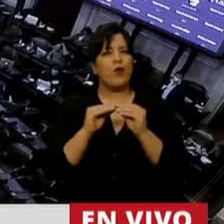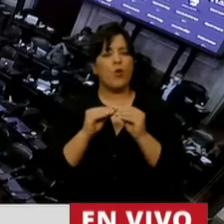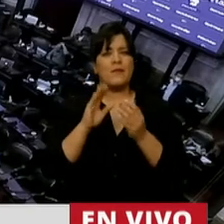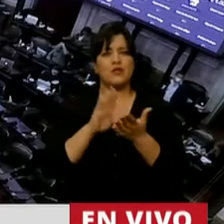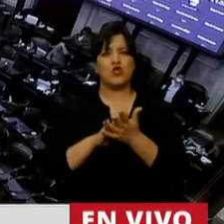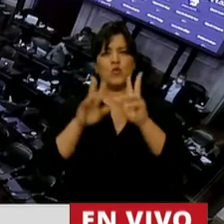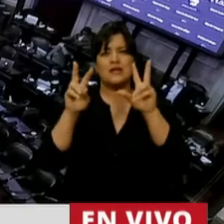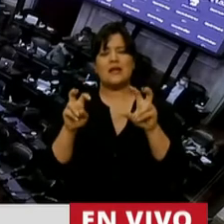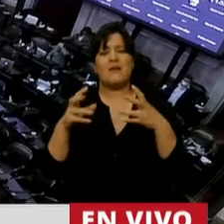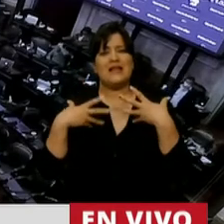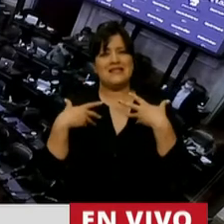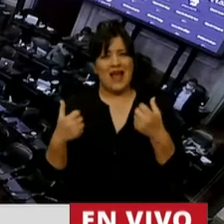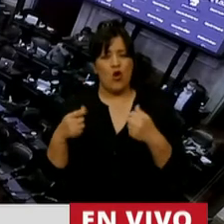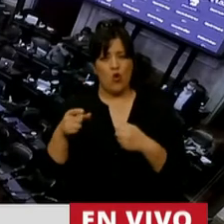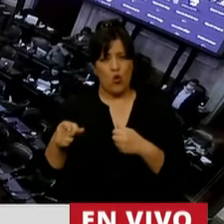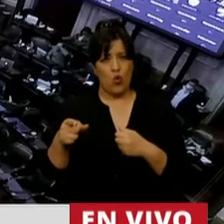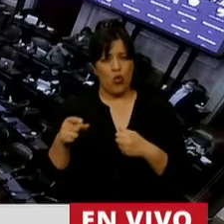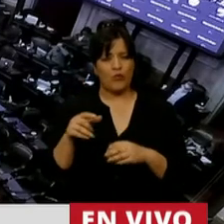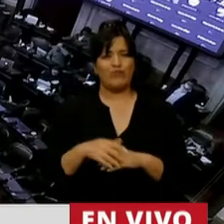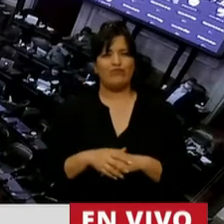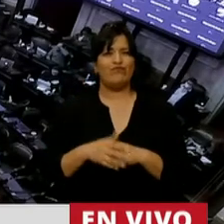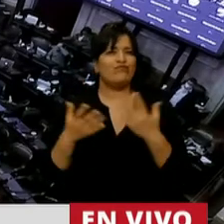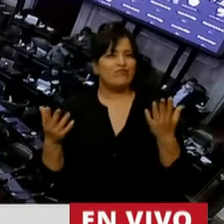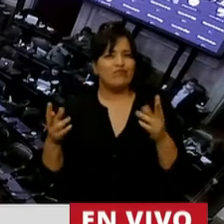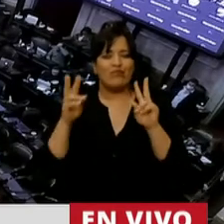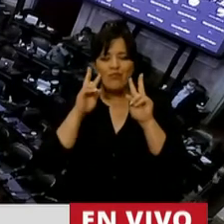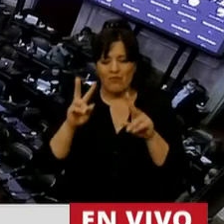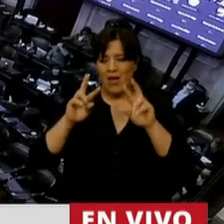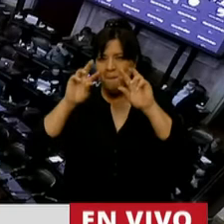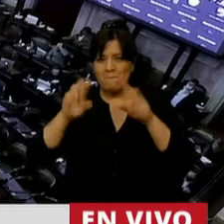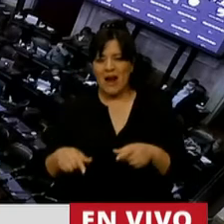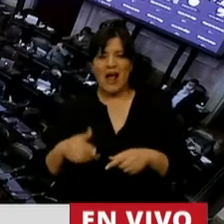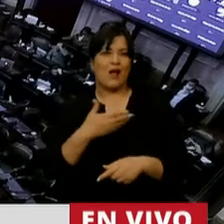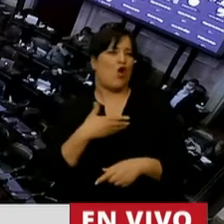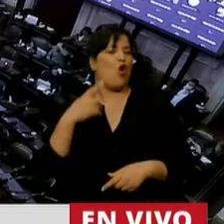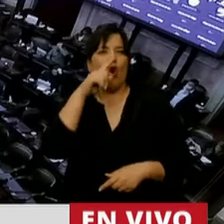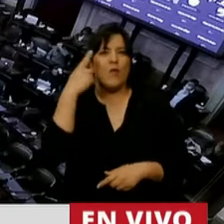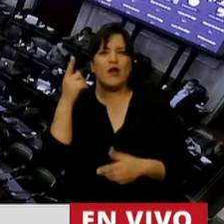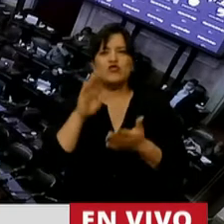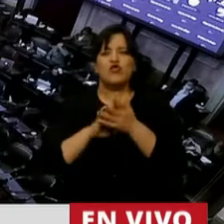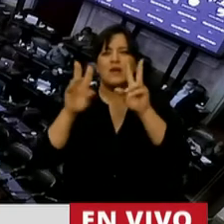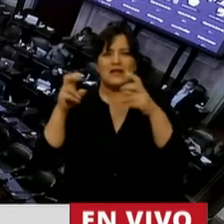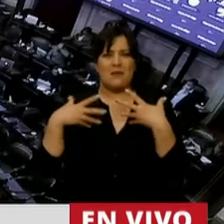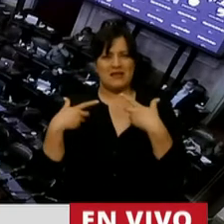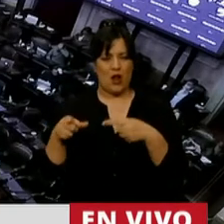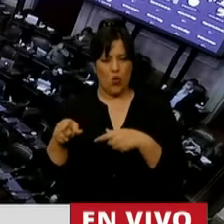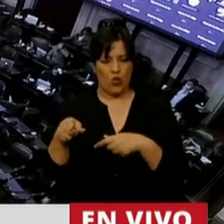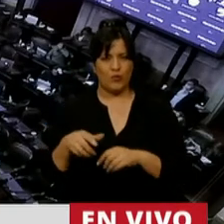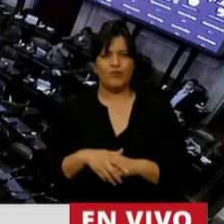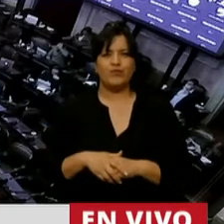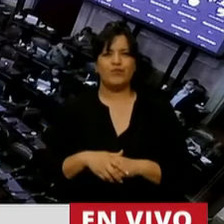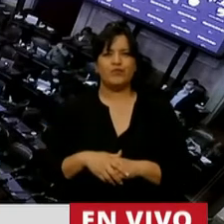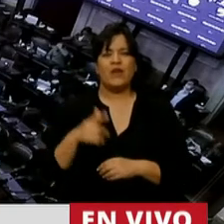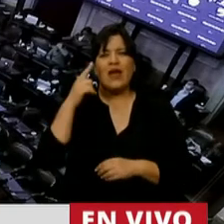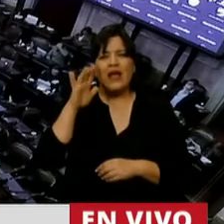que es lo que más me compete a mí, y ver la política del gobierno en este punto. Creo que en